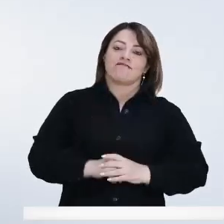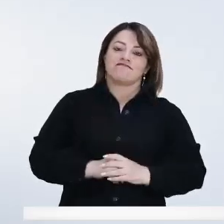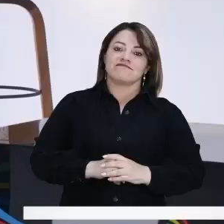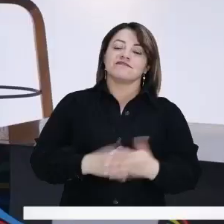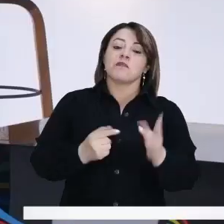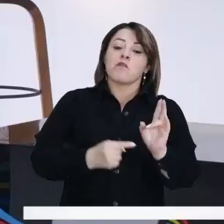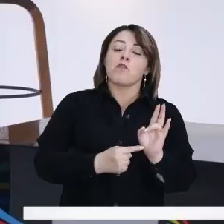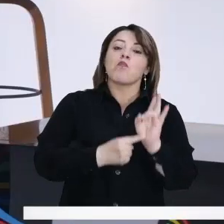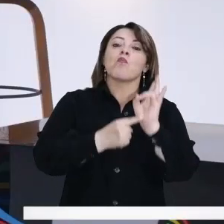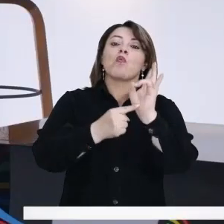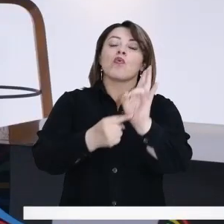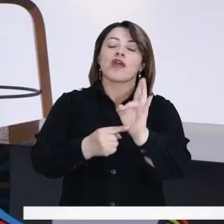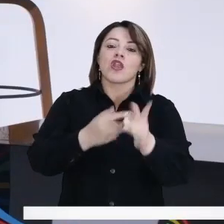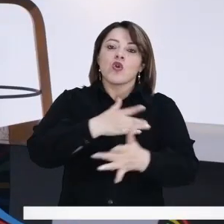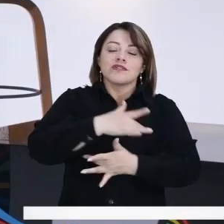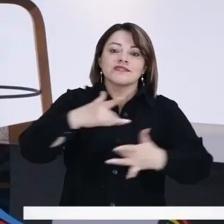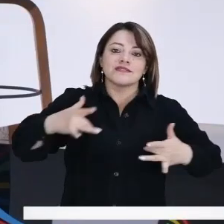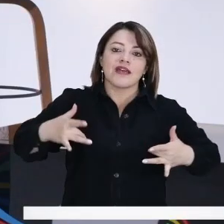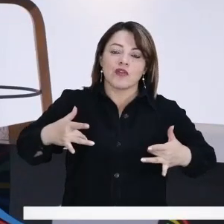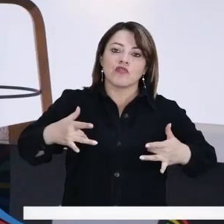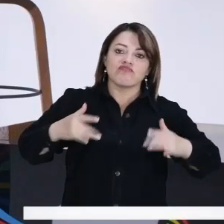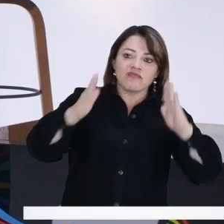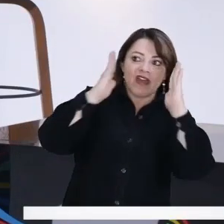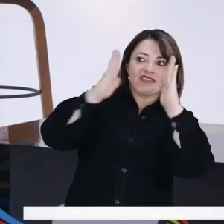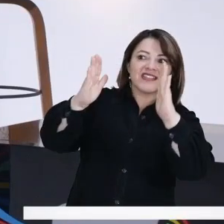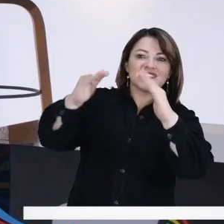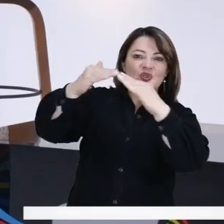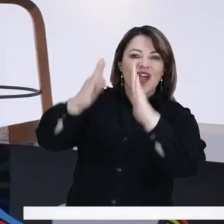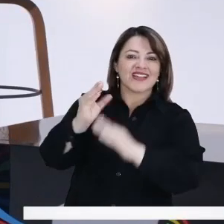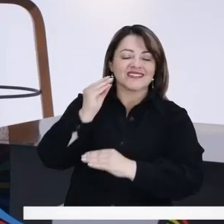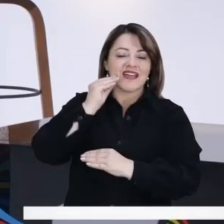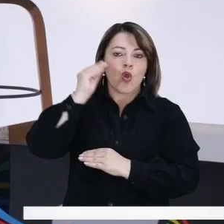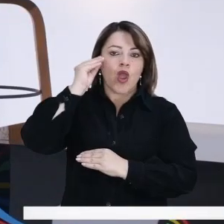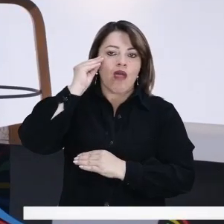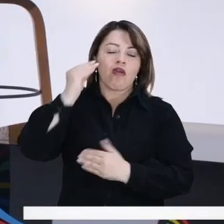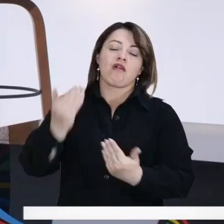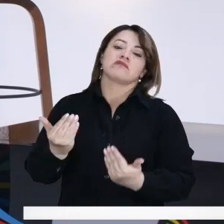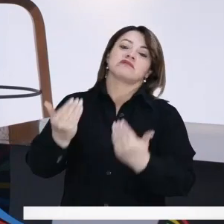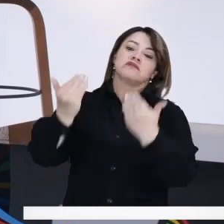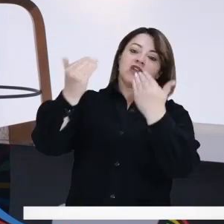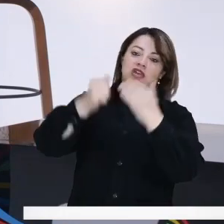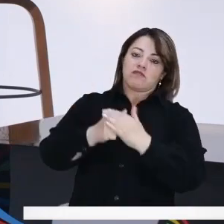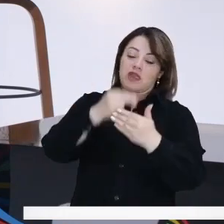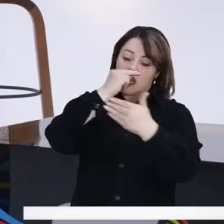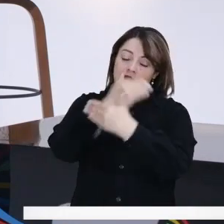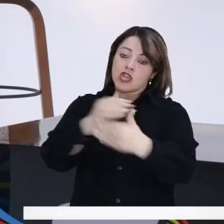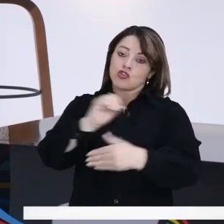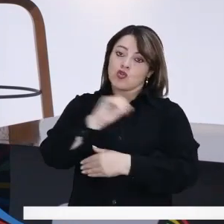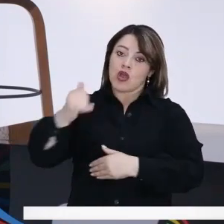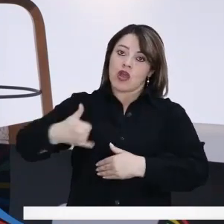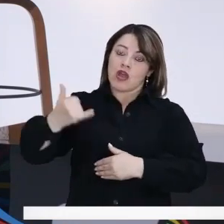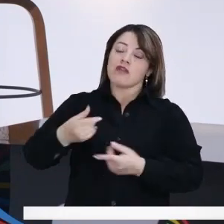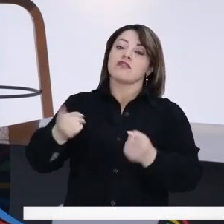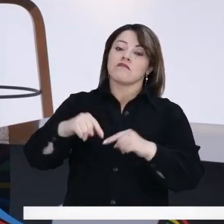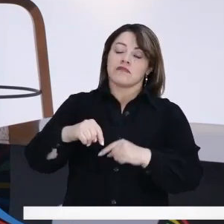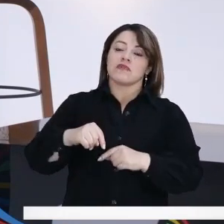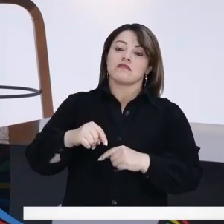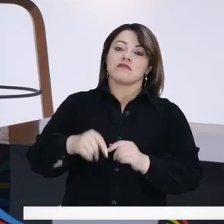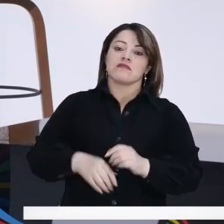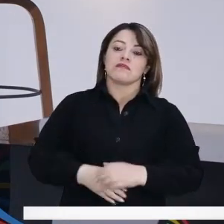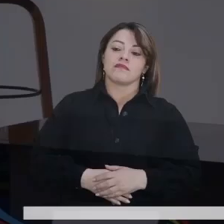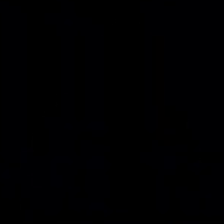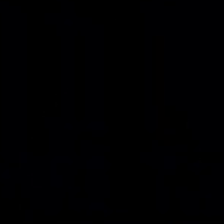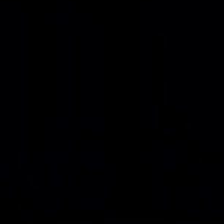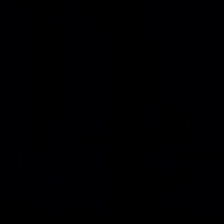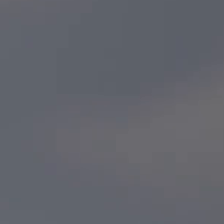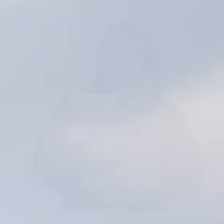mínimo. Si le vemos las bondades a un modelo de salud de esa naturaleza, eso va a ser beneficioso para todos, no solamente para los niños